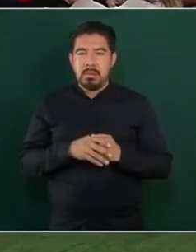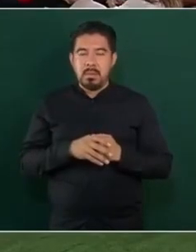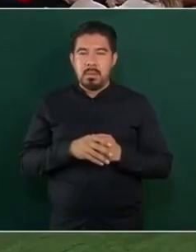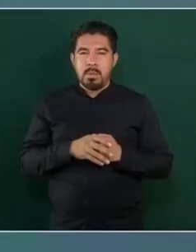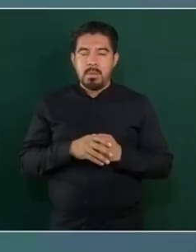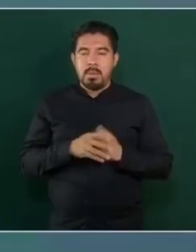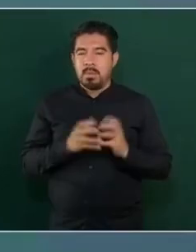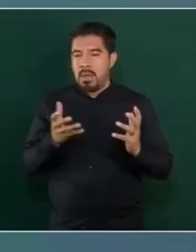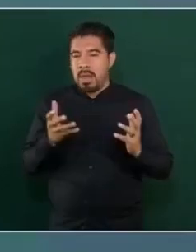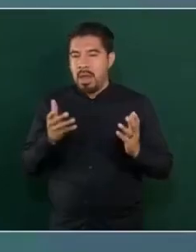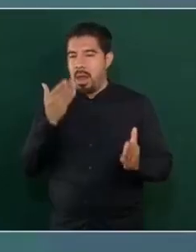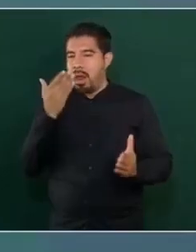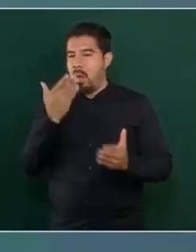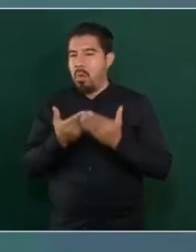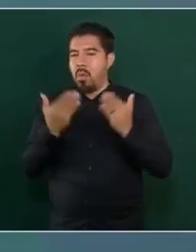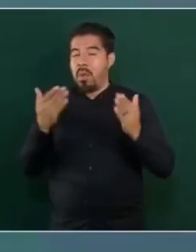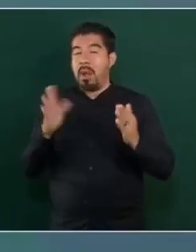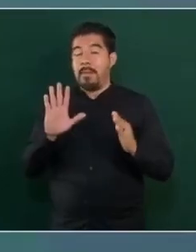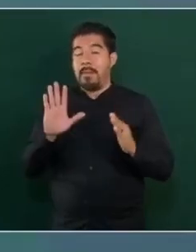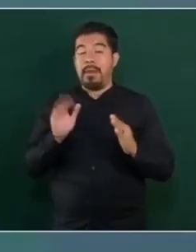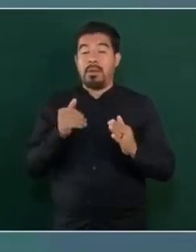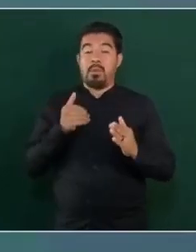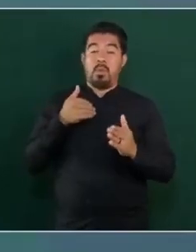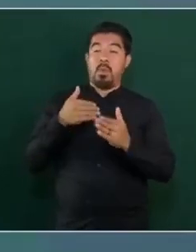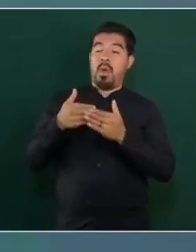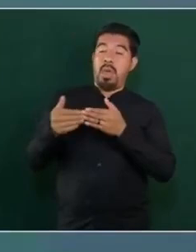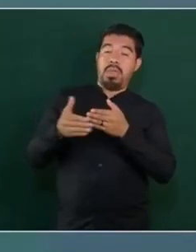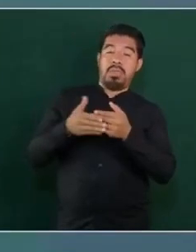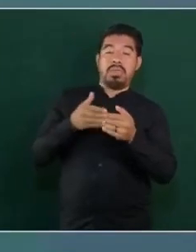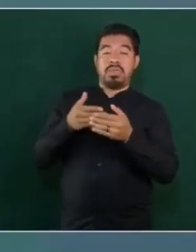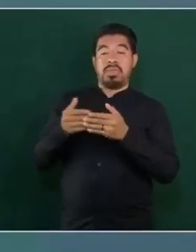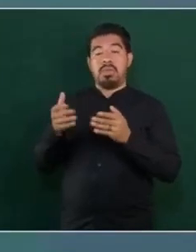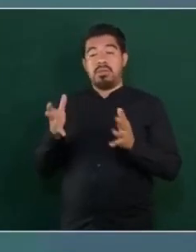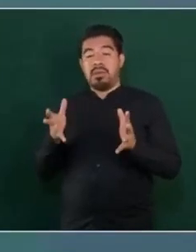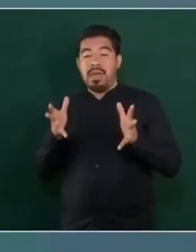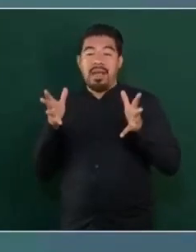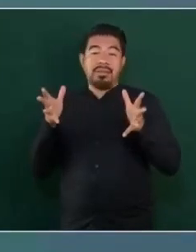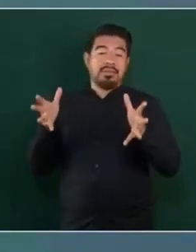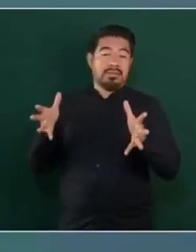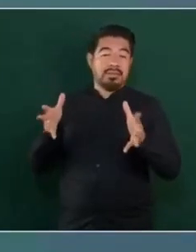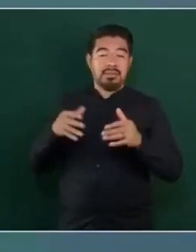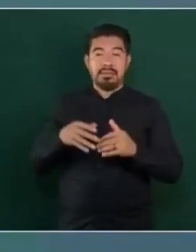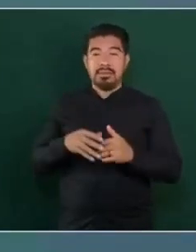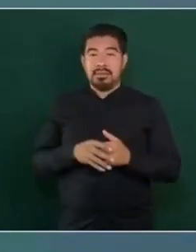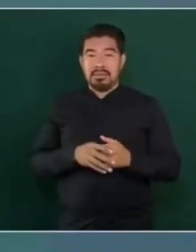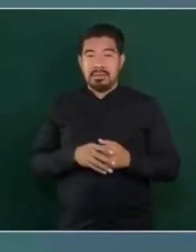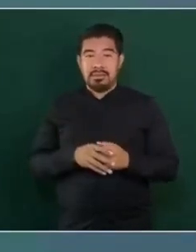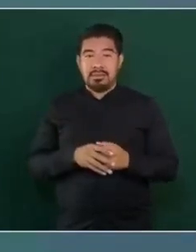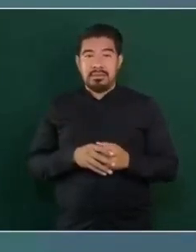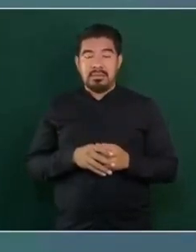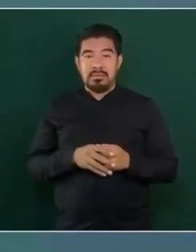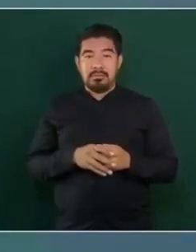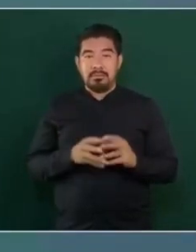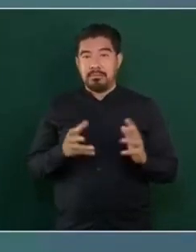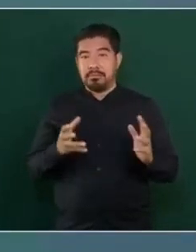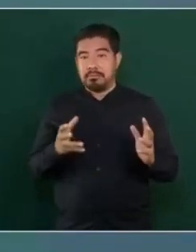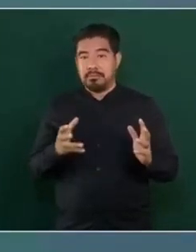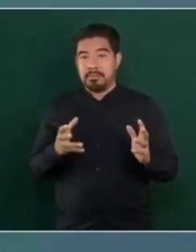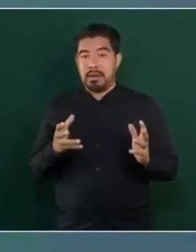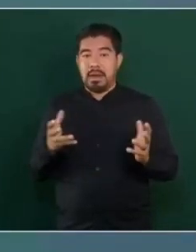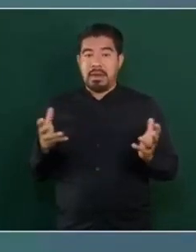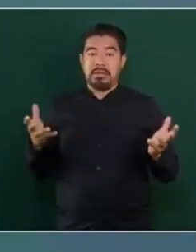buena onda es el